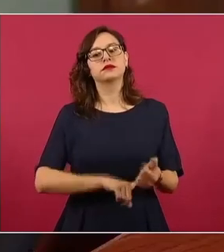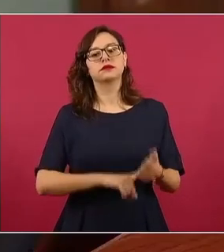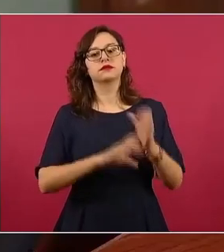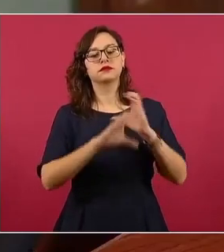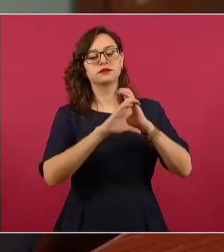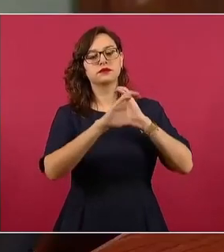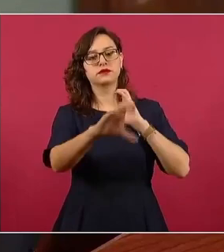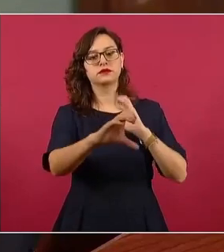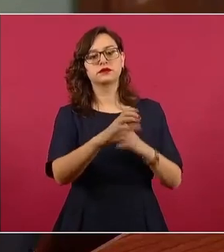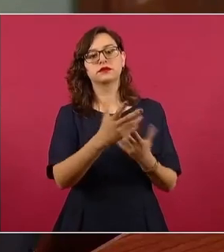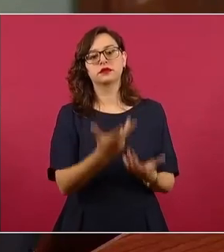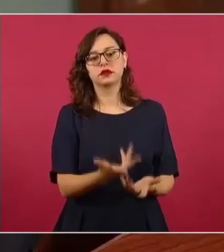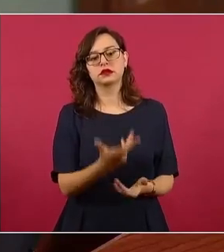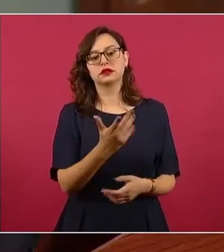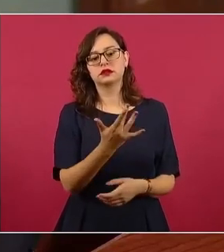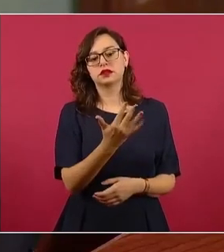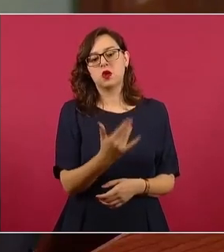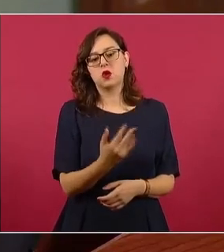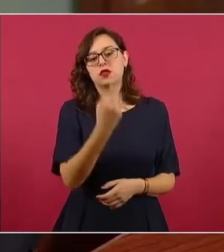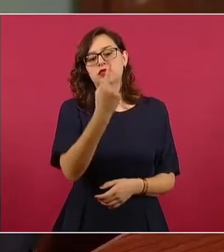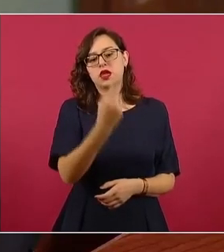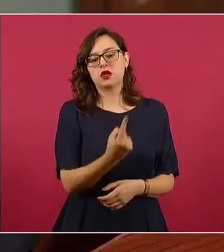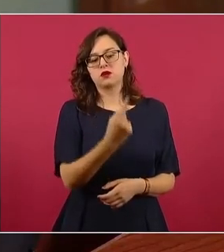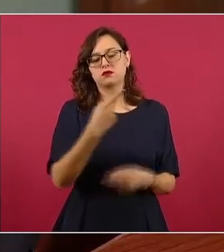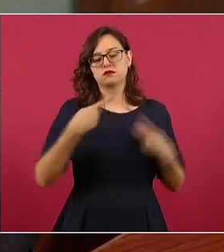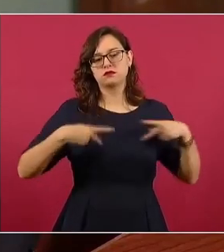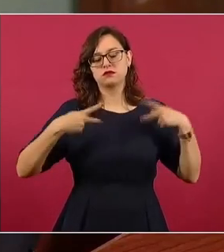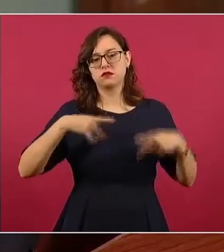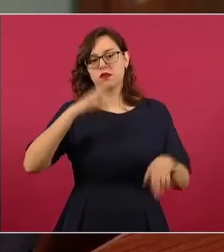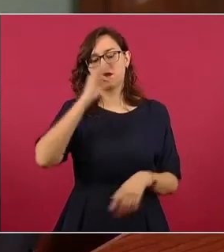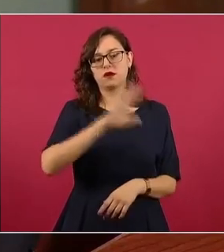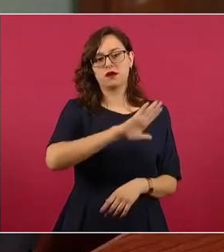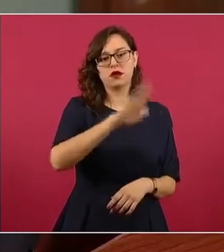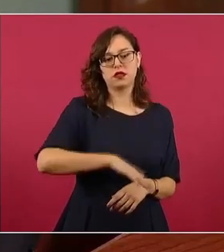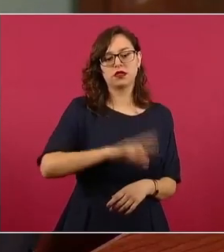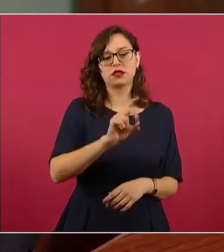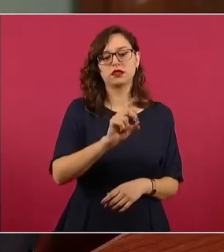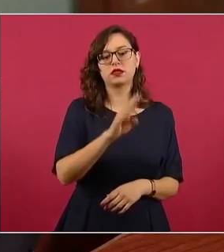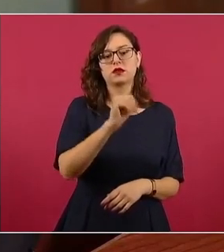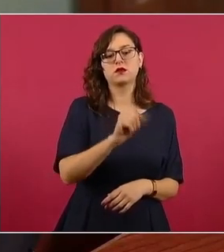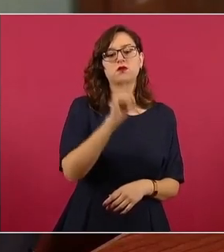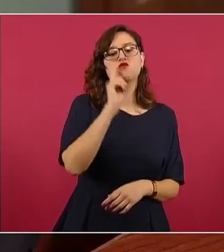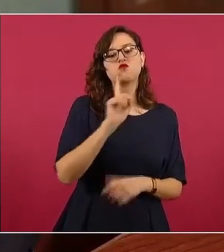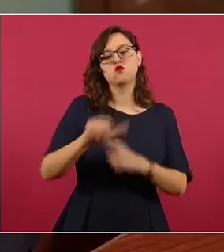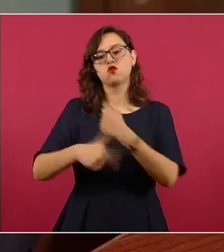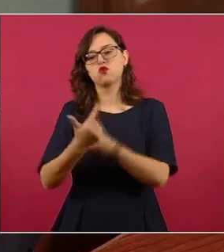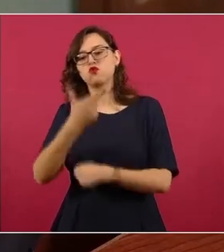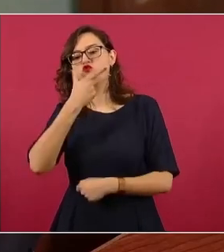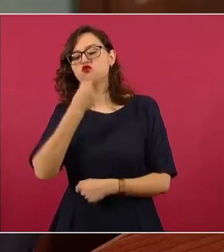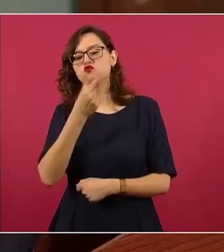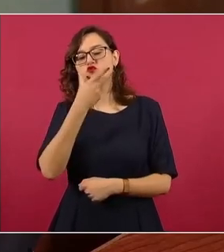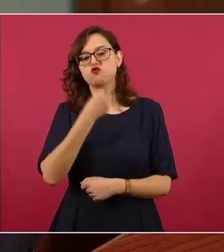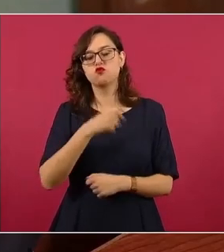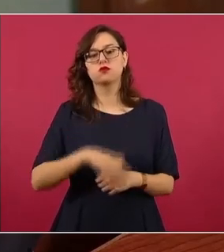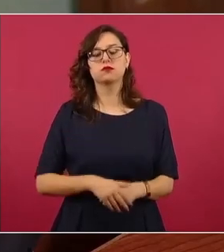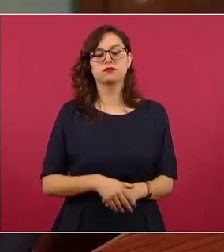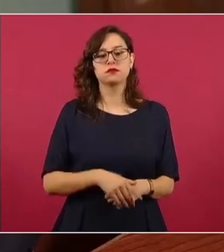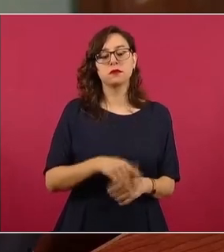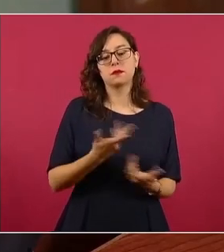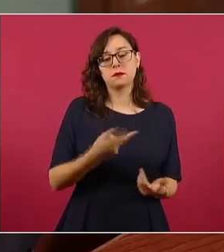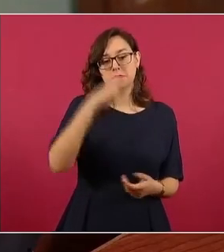51 el número de fallecidos, 39 mujeres y 12 hombres, fallecidos mexicanos 27,